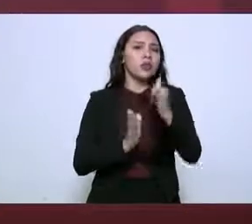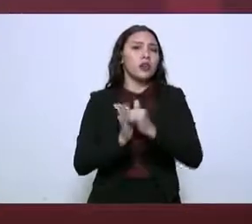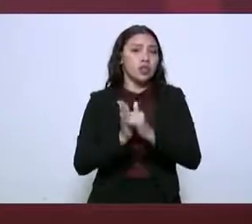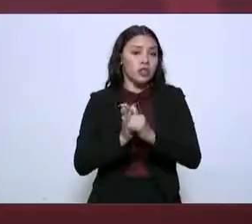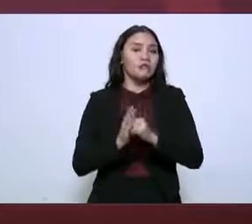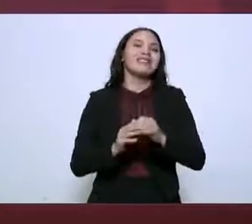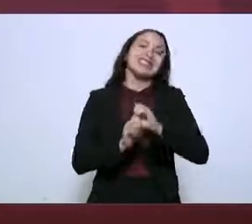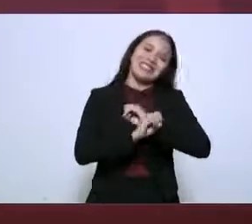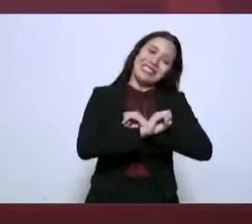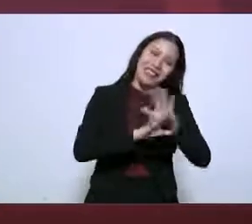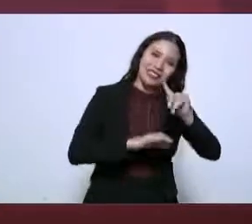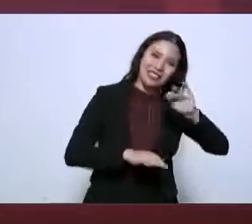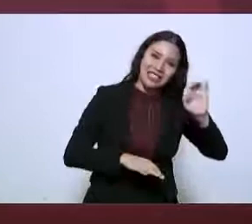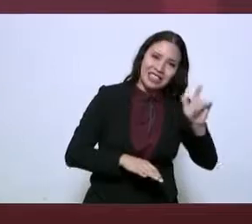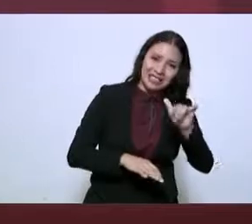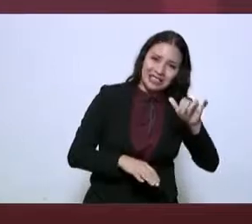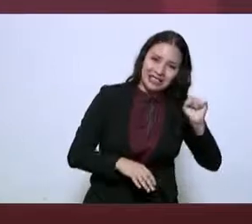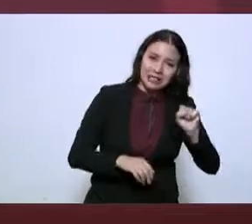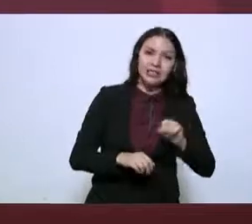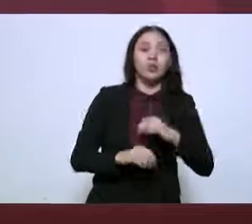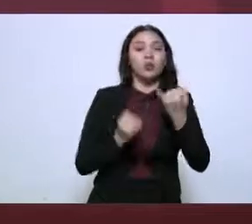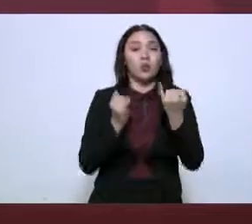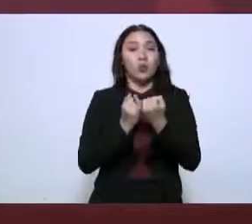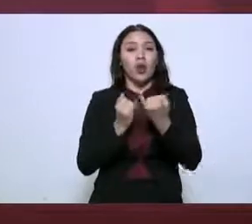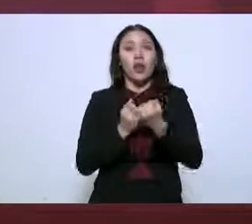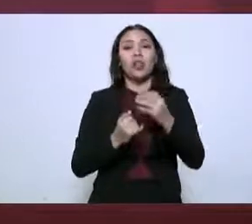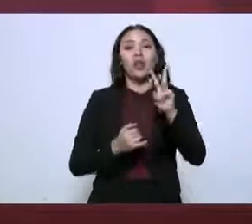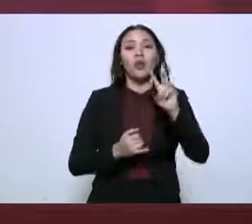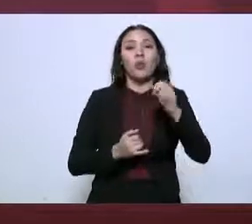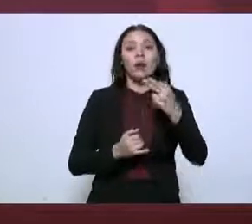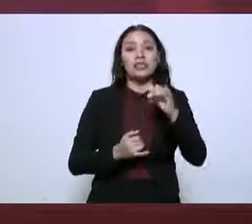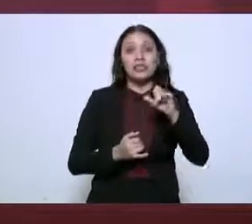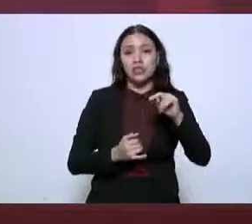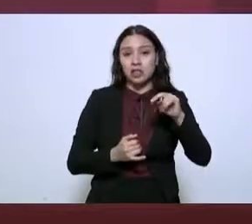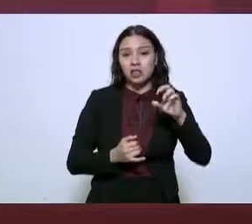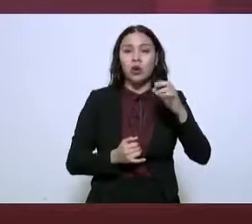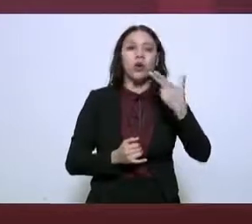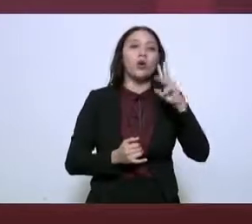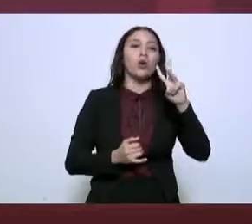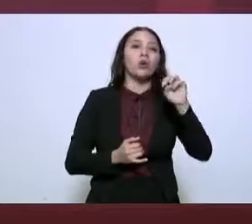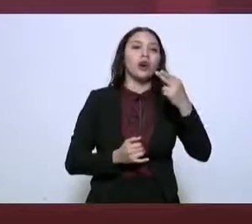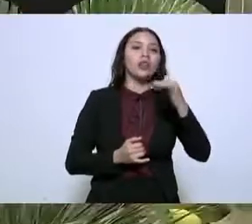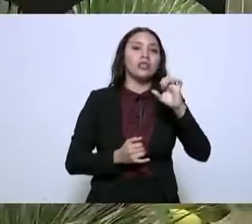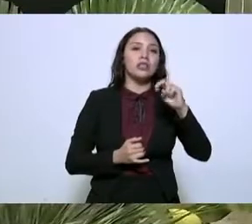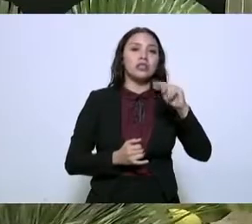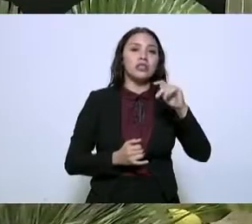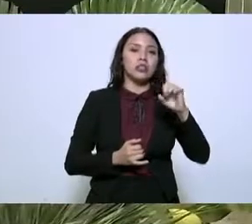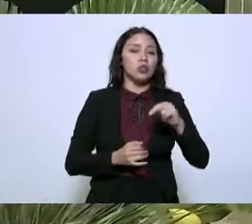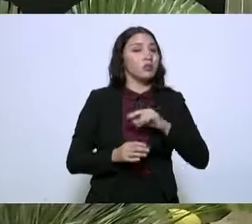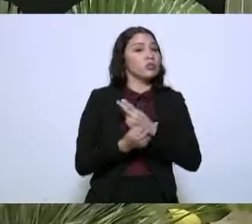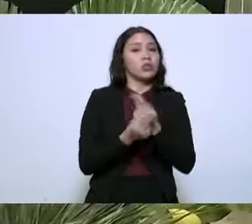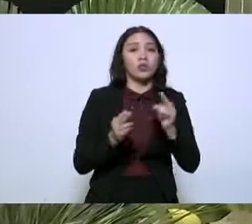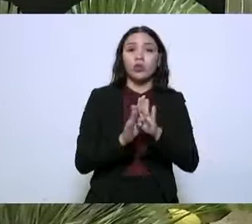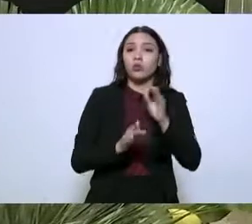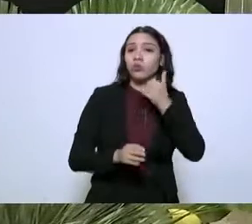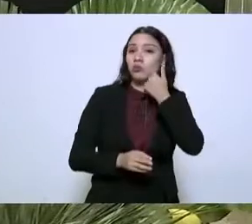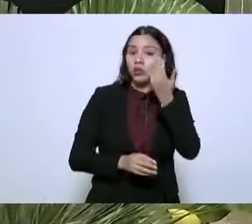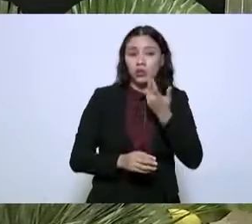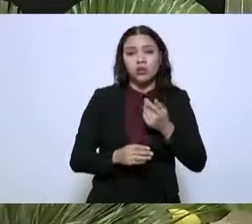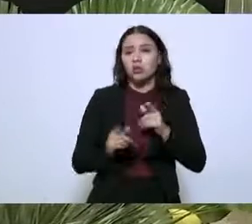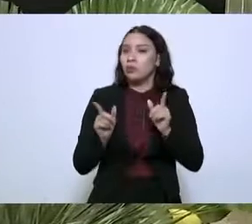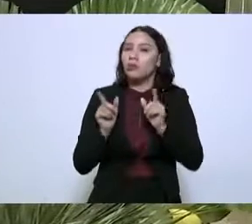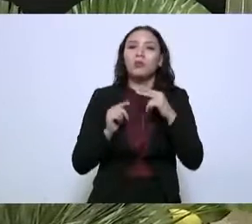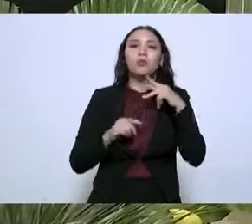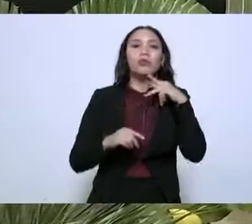que ya lo mencioné, Nueva York y Washington. Así lo dispone, señor presidente, y hacerlo a la brevedad posible.